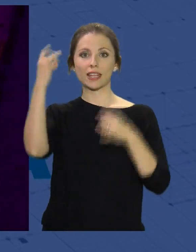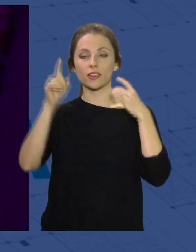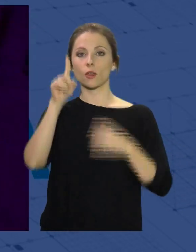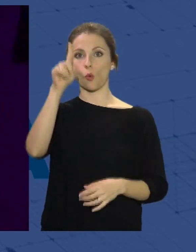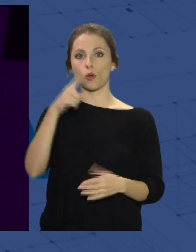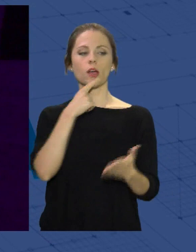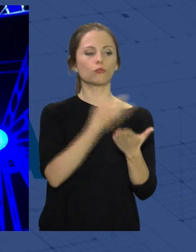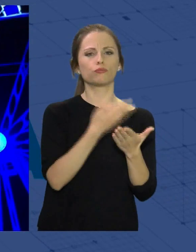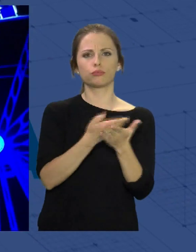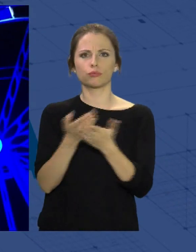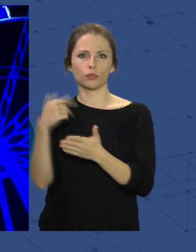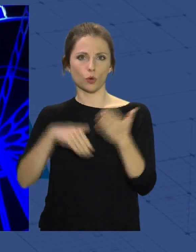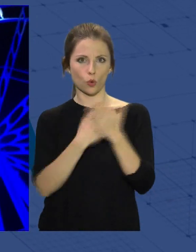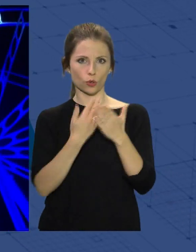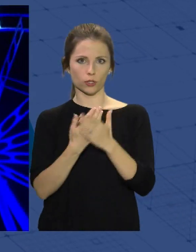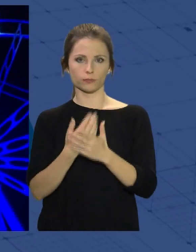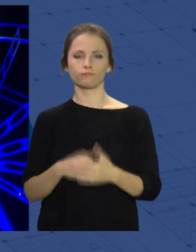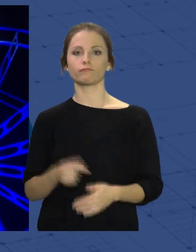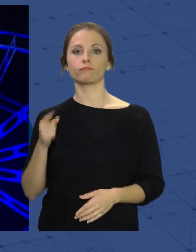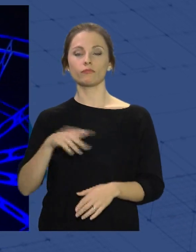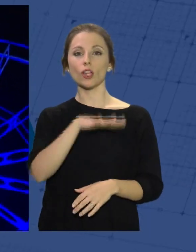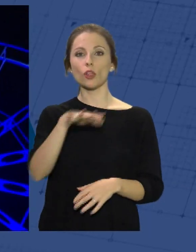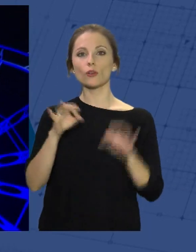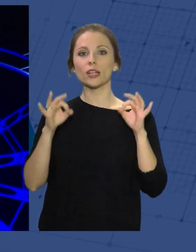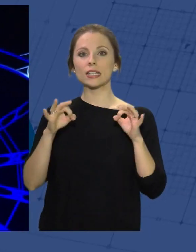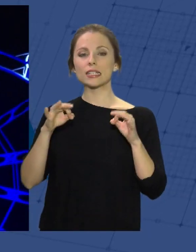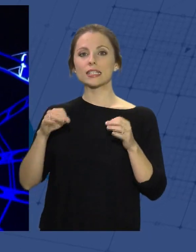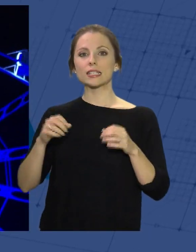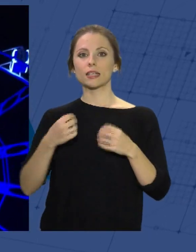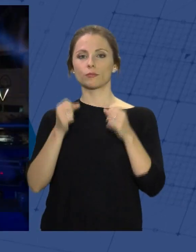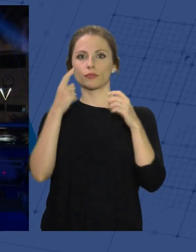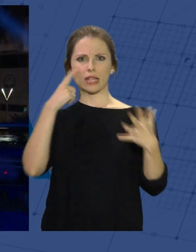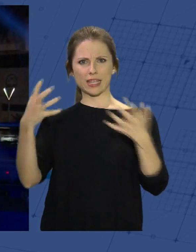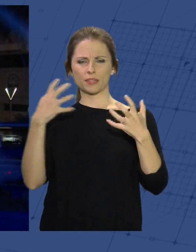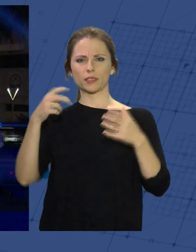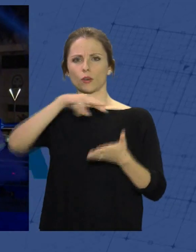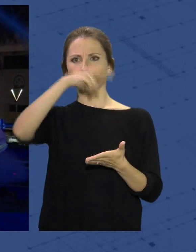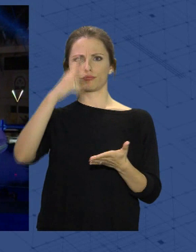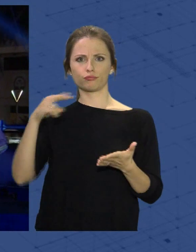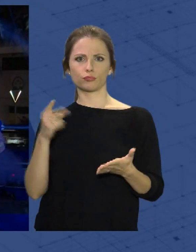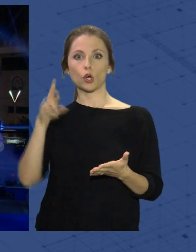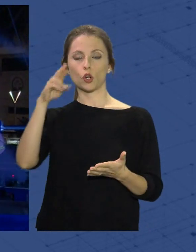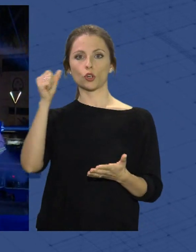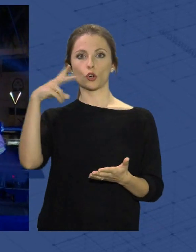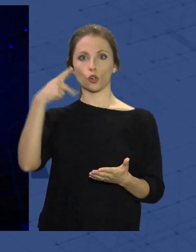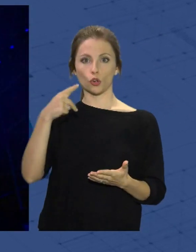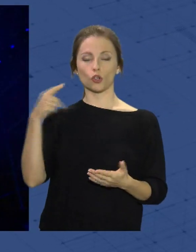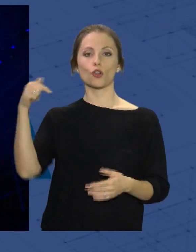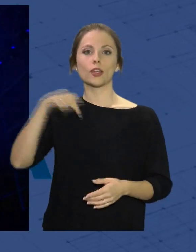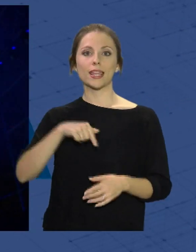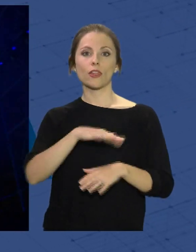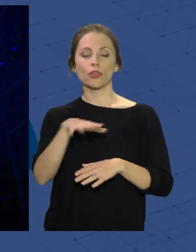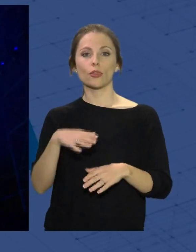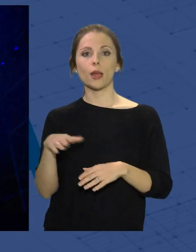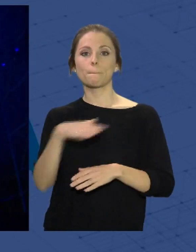demandadas de la jornada. En otro escenario, un impresionante espectáculo aéreo amenizado con el mejor rock, que hizo vibrar a todos los asistentes a la Plaza de las